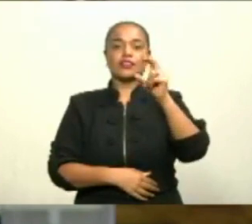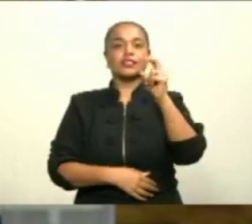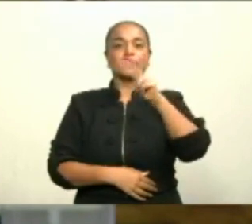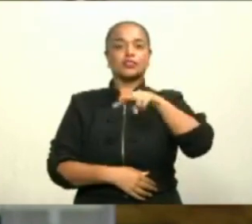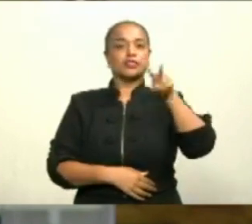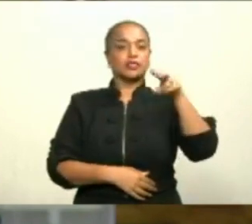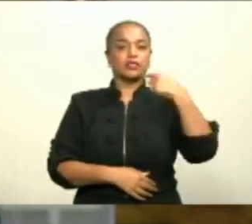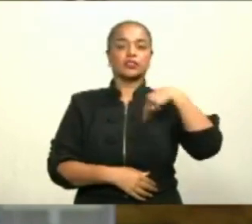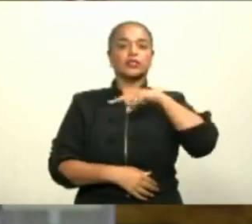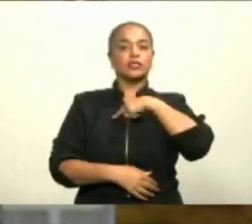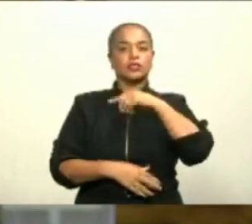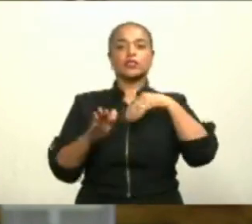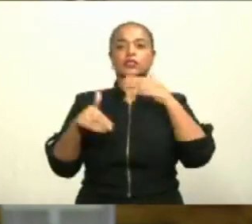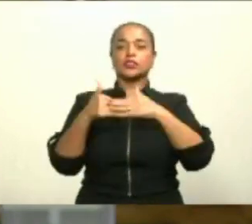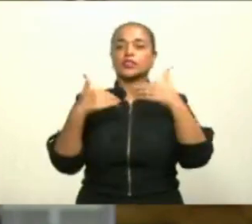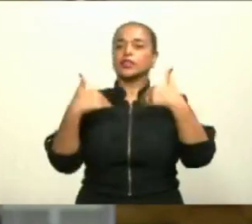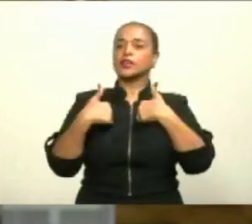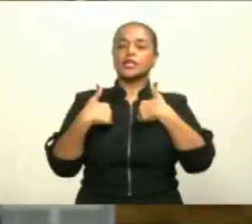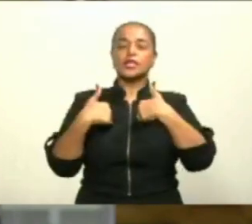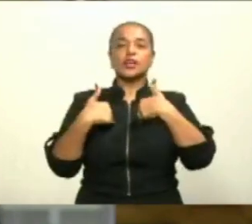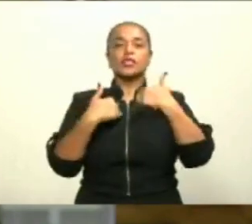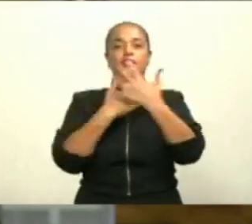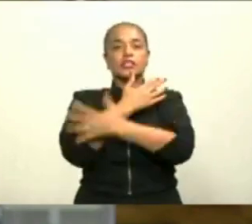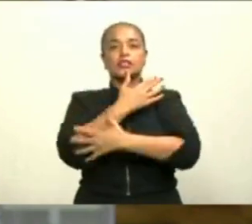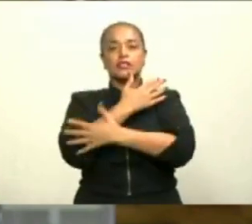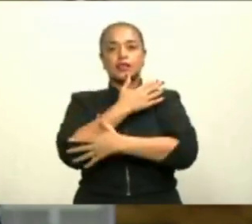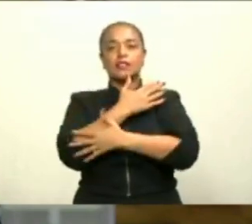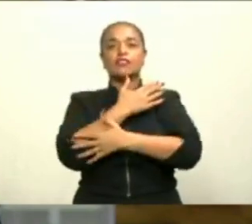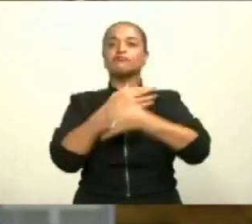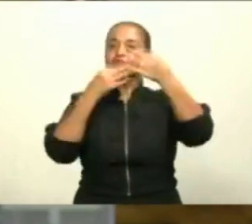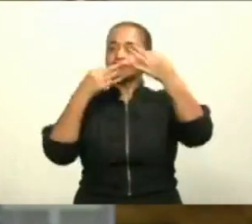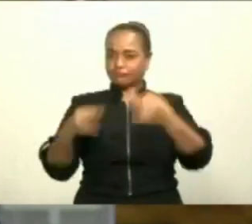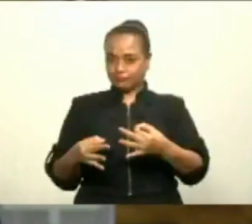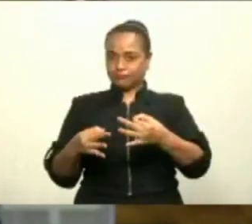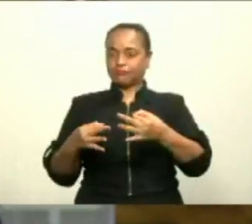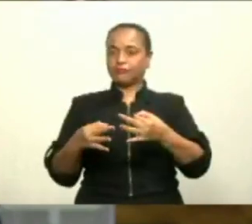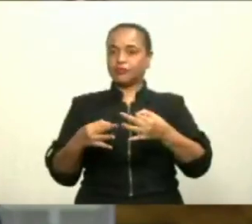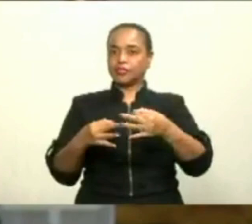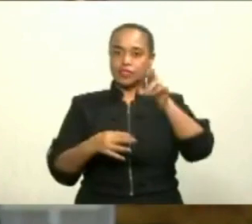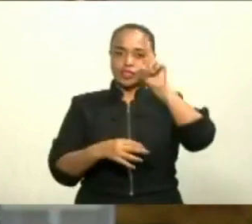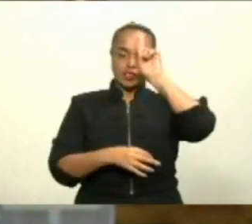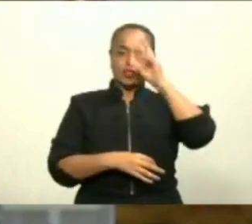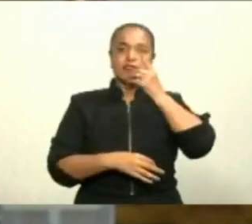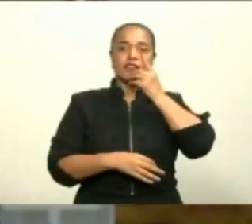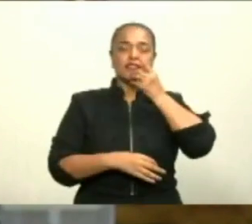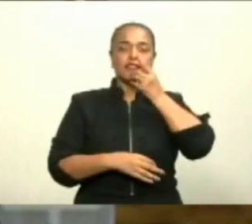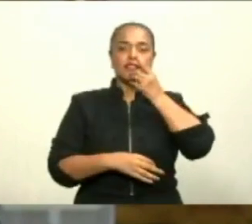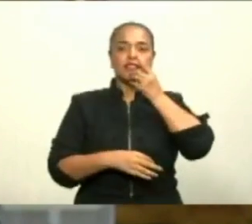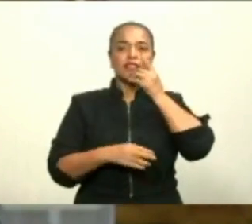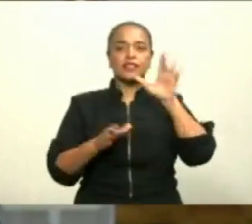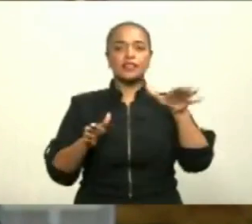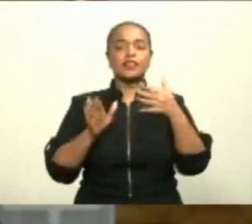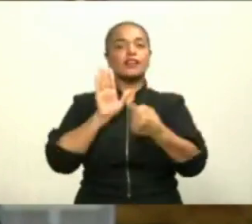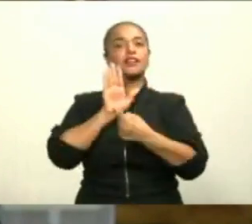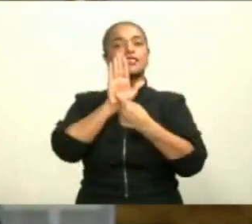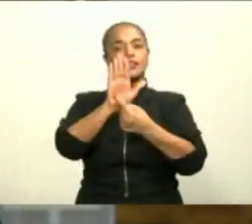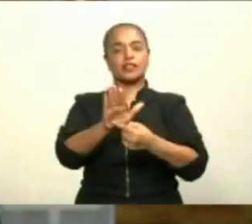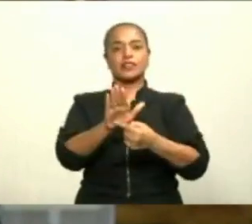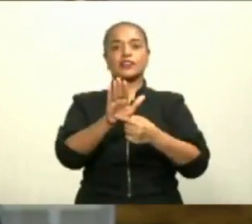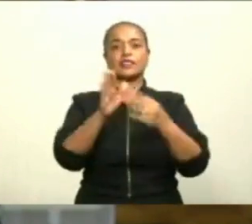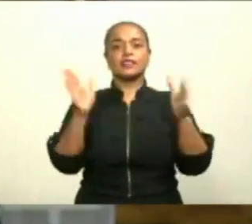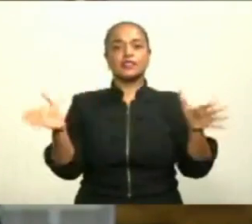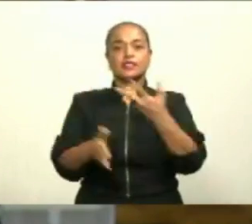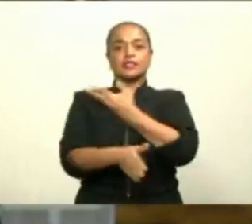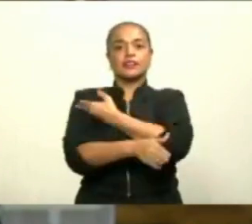nos posiciona entre los países que aseguran que su población será atendida tan pronto la vacuna esté disponible